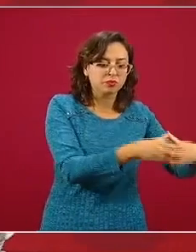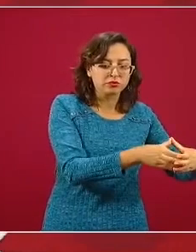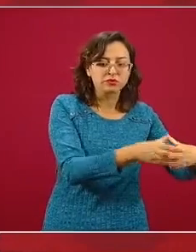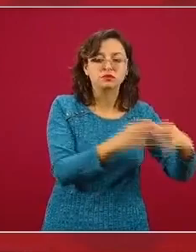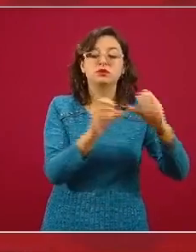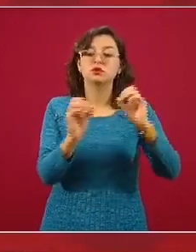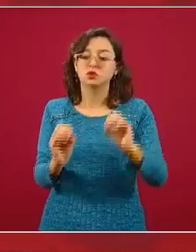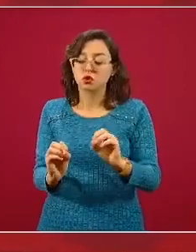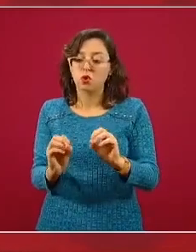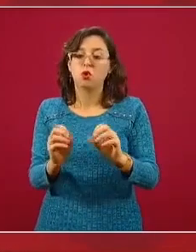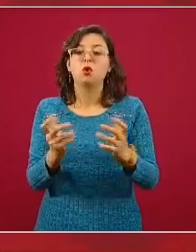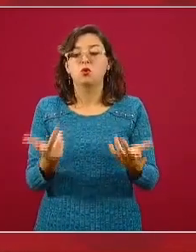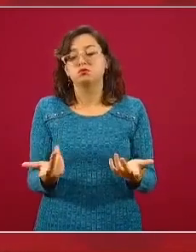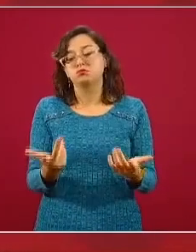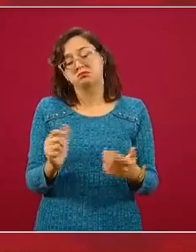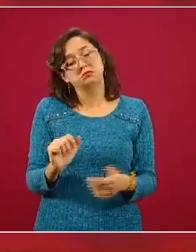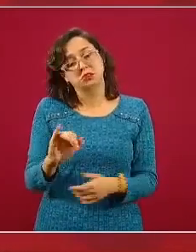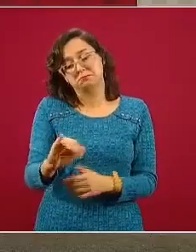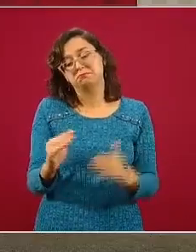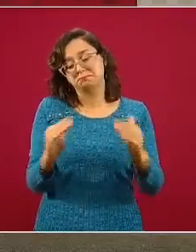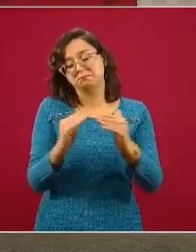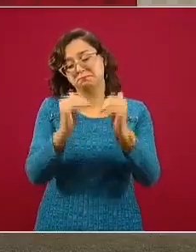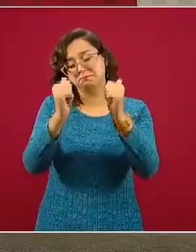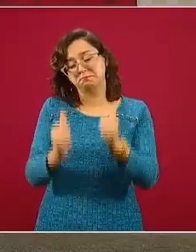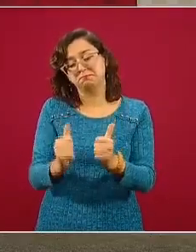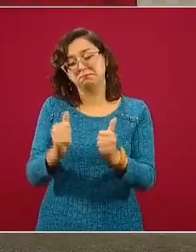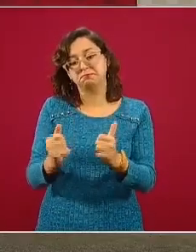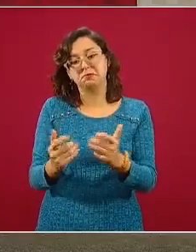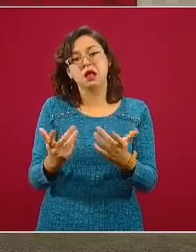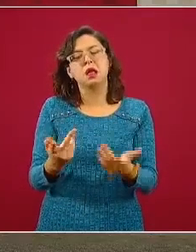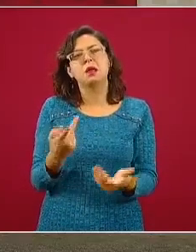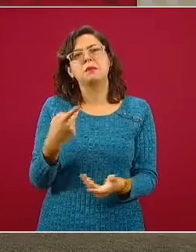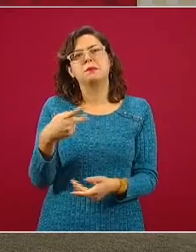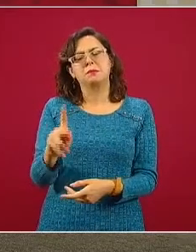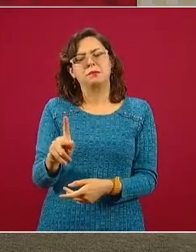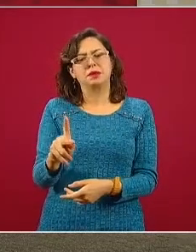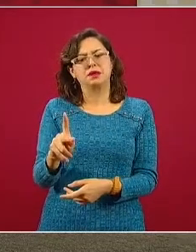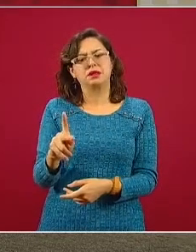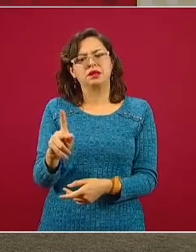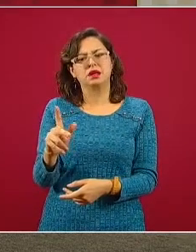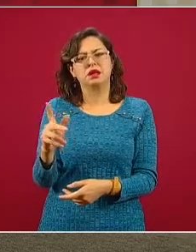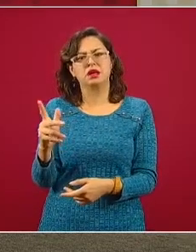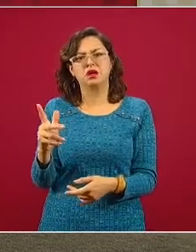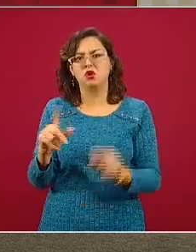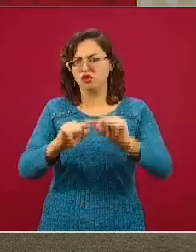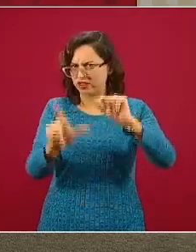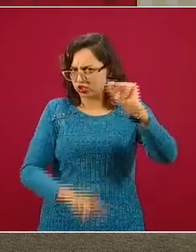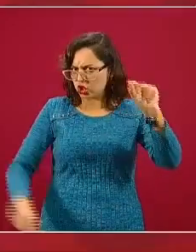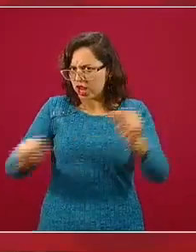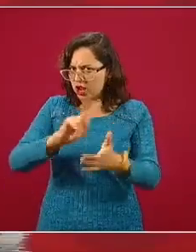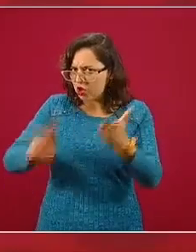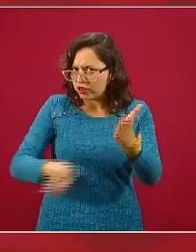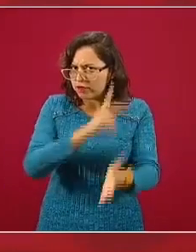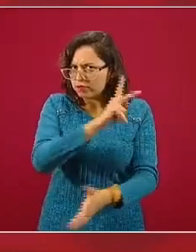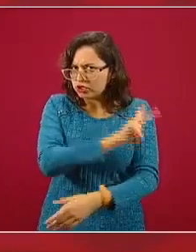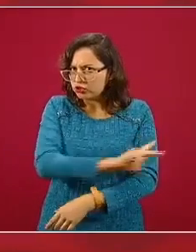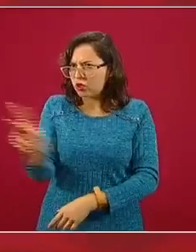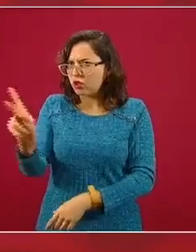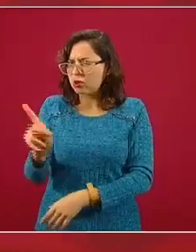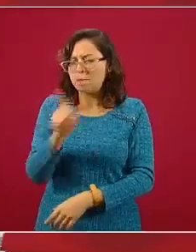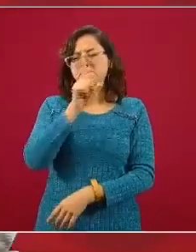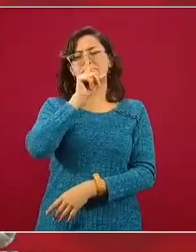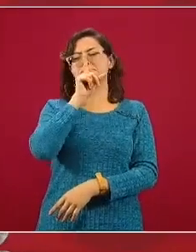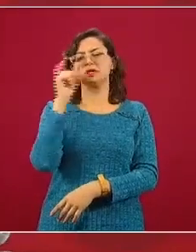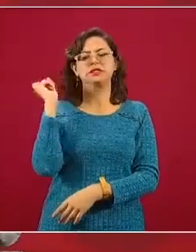comunitaria parecidas a las que hemos tomado. Difícilmente las plantearíamos a nivel nacional. ¿Por qué razón?